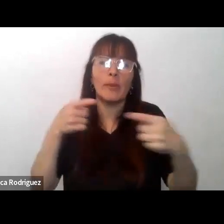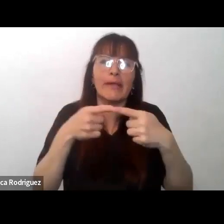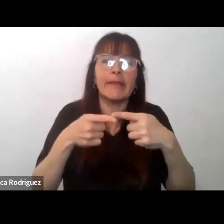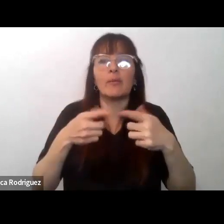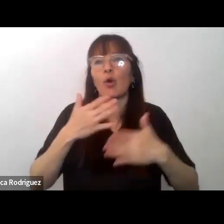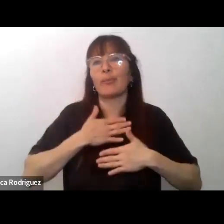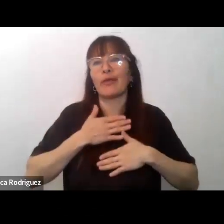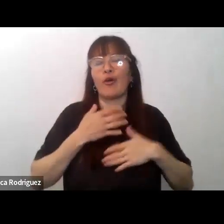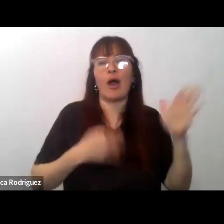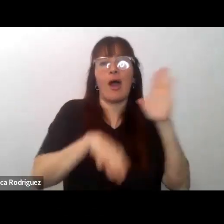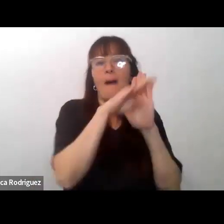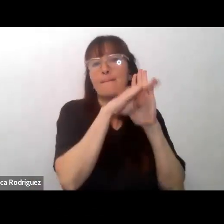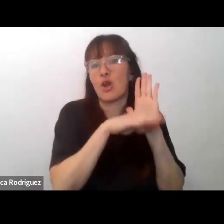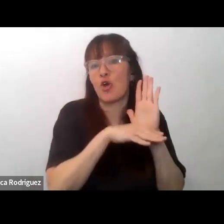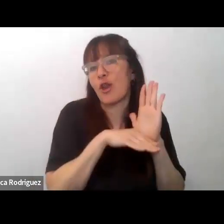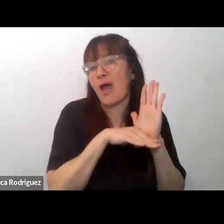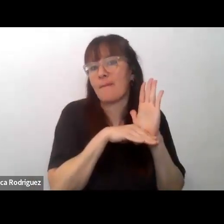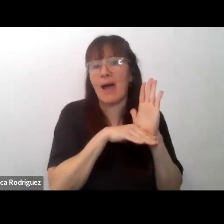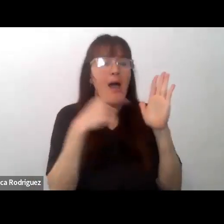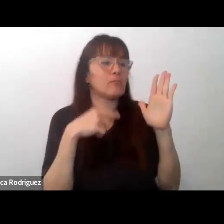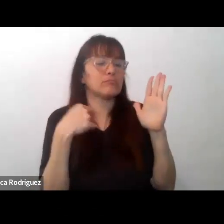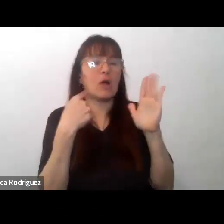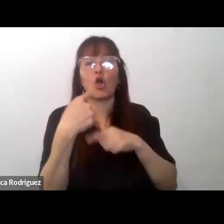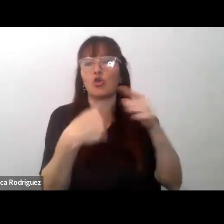programa y me evalúan por esto